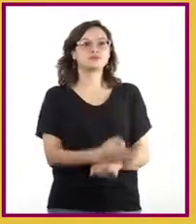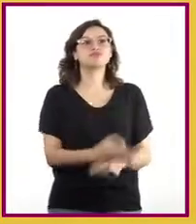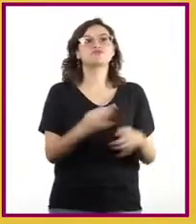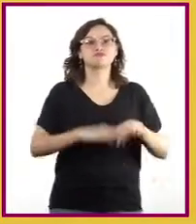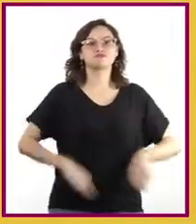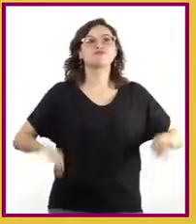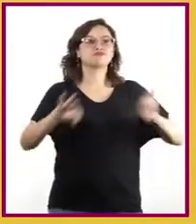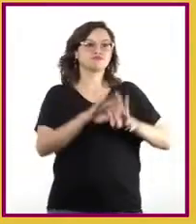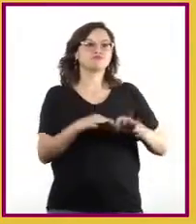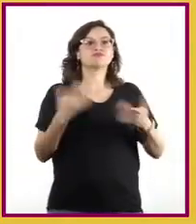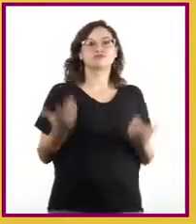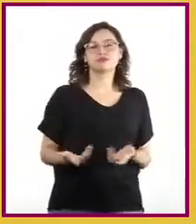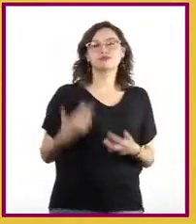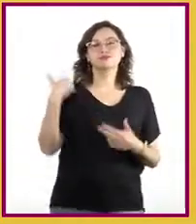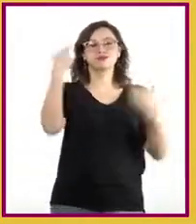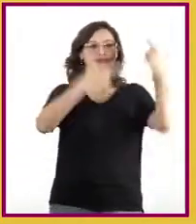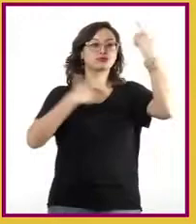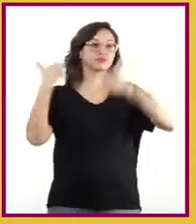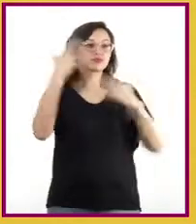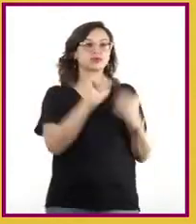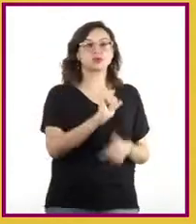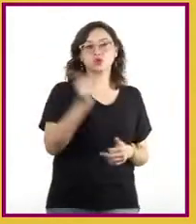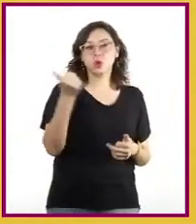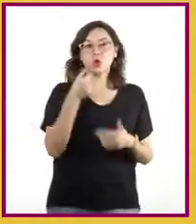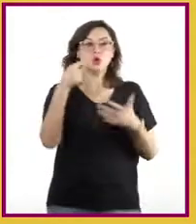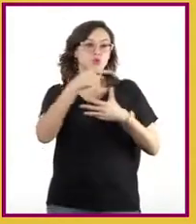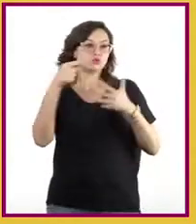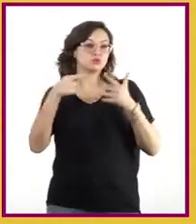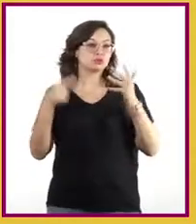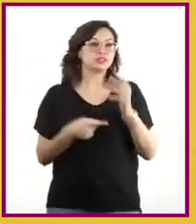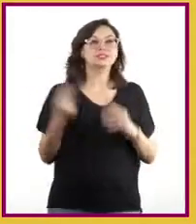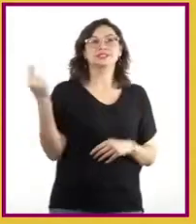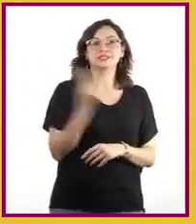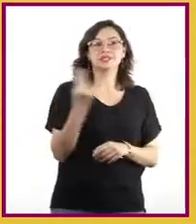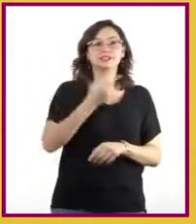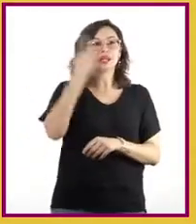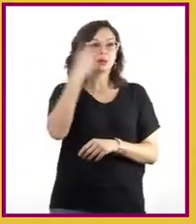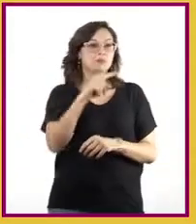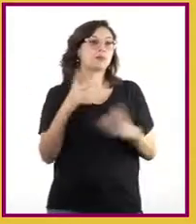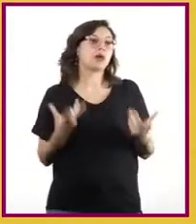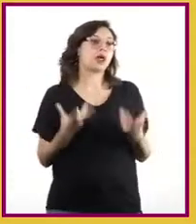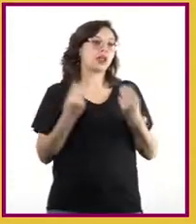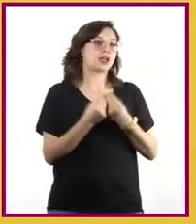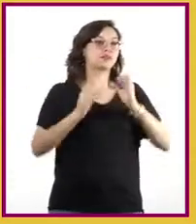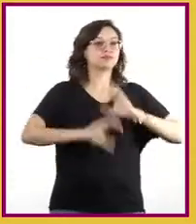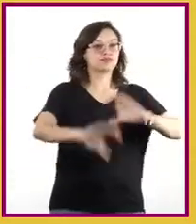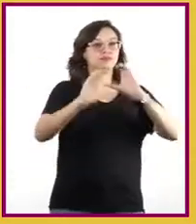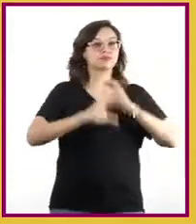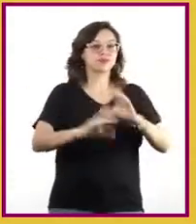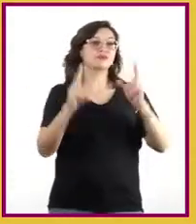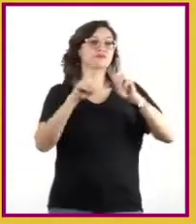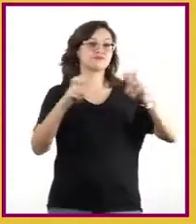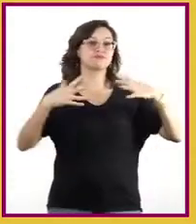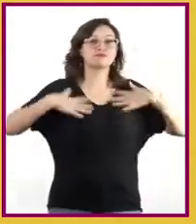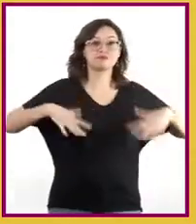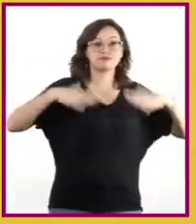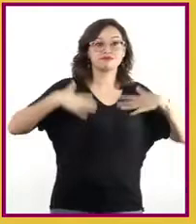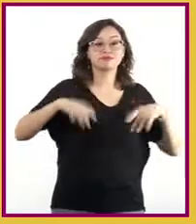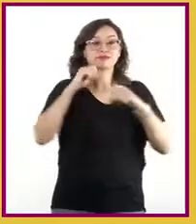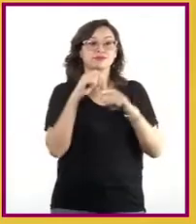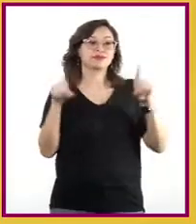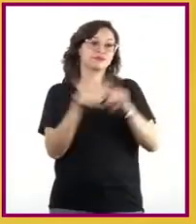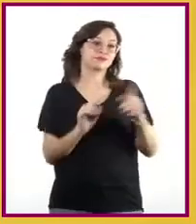exploraremos otros elementos que acompañan algunas presentaciones musicales. Nos referimos al vestuario y a la